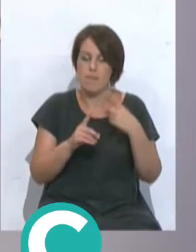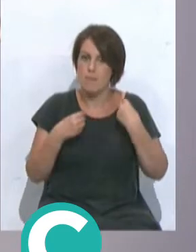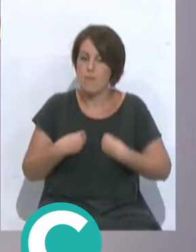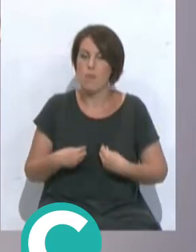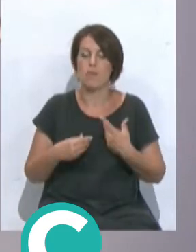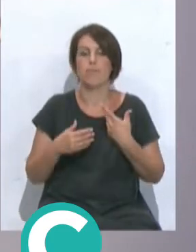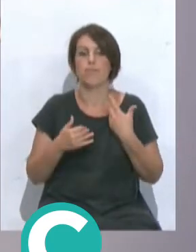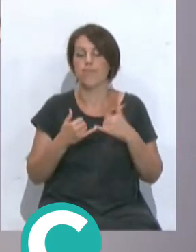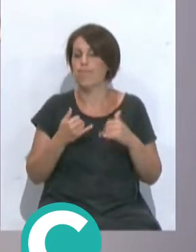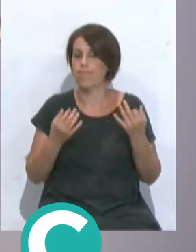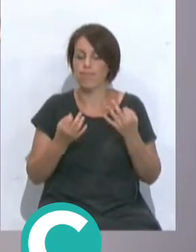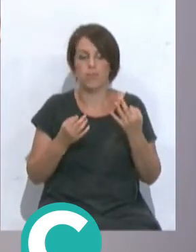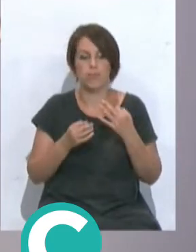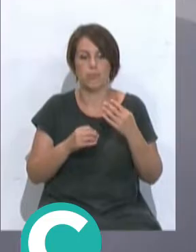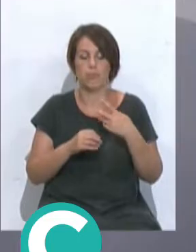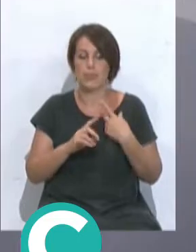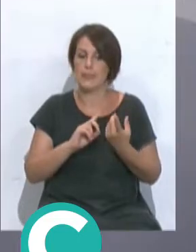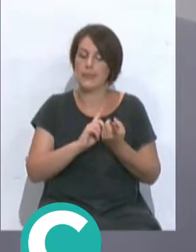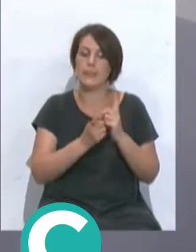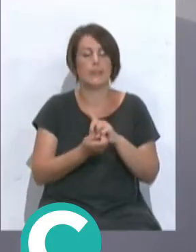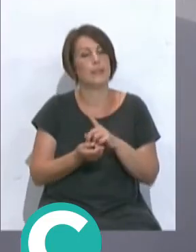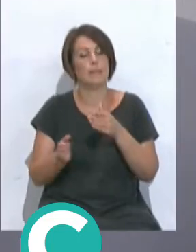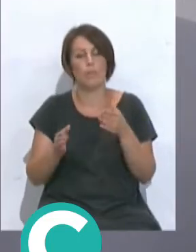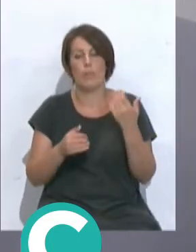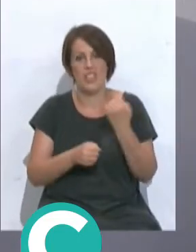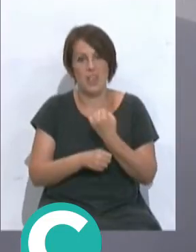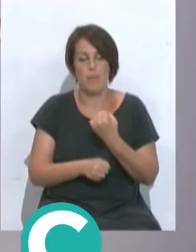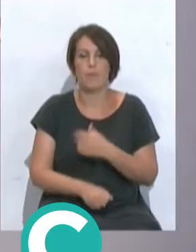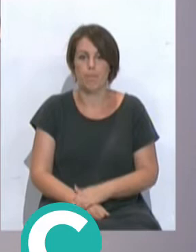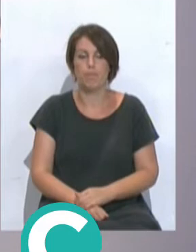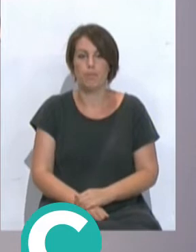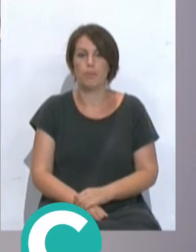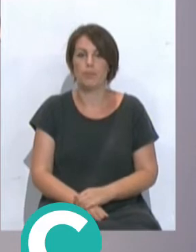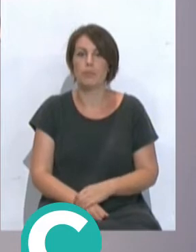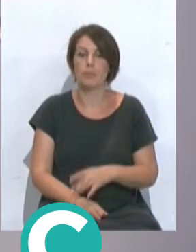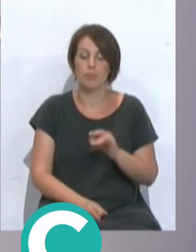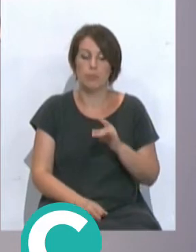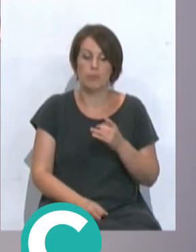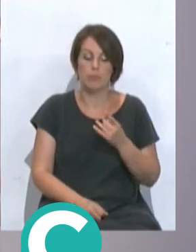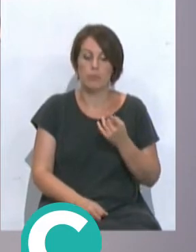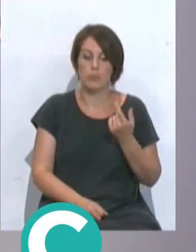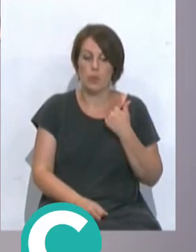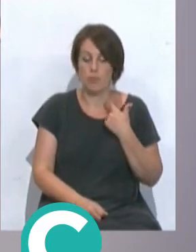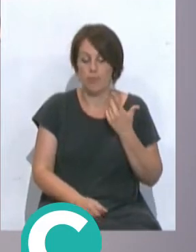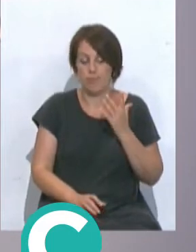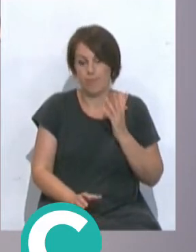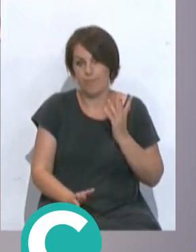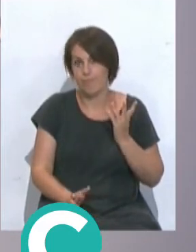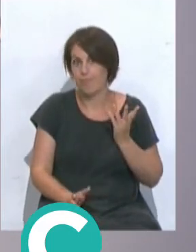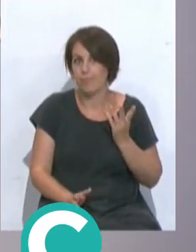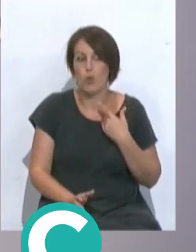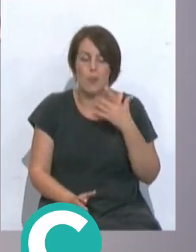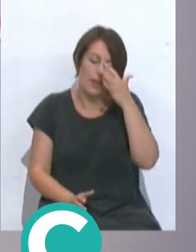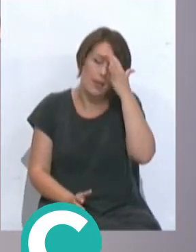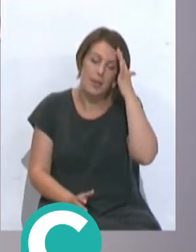mismo nivel y finalmente tuvo que rectificar en diciembre. Sí, imagino que tú al final, el Cádiz, no sé, me meto en lo que